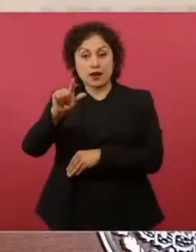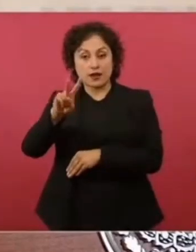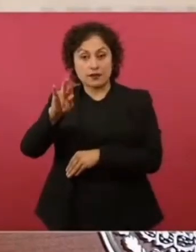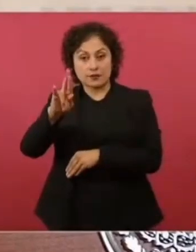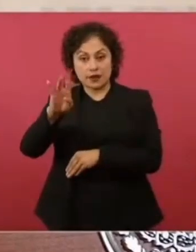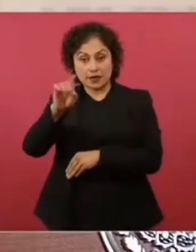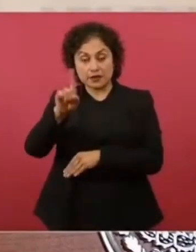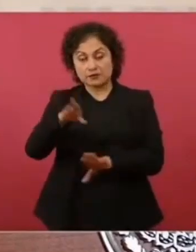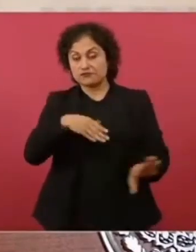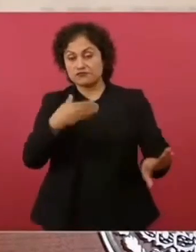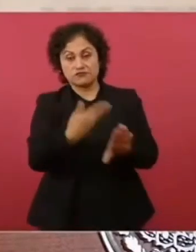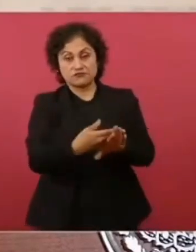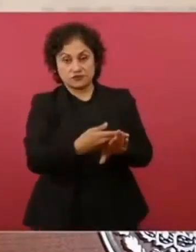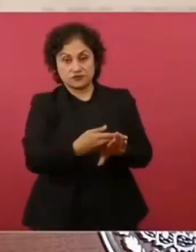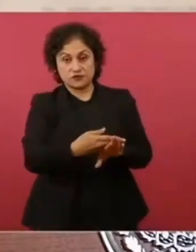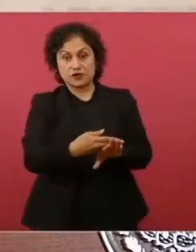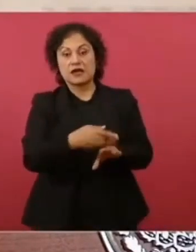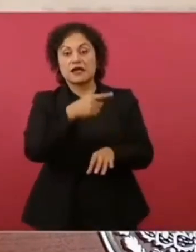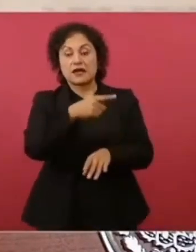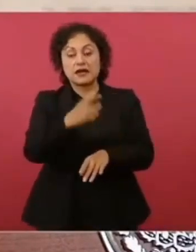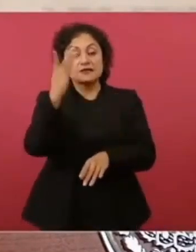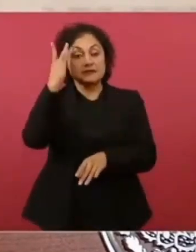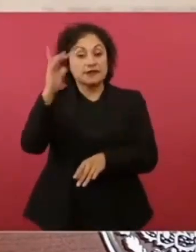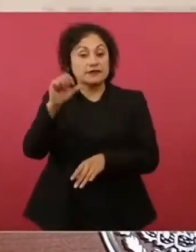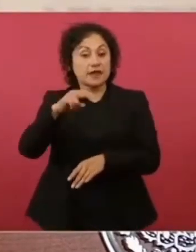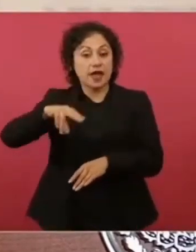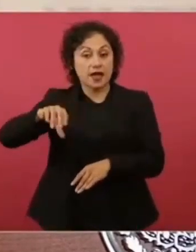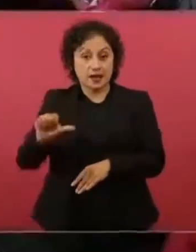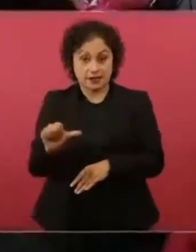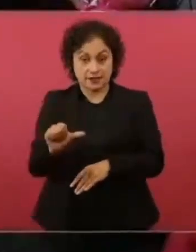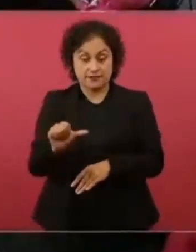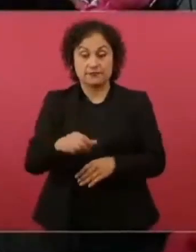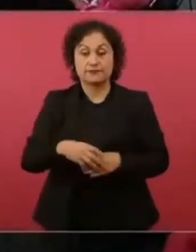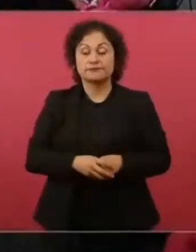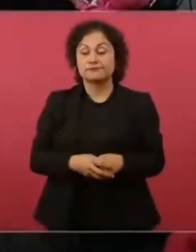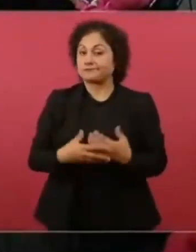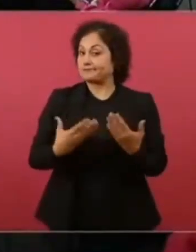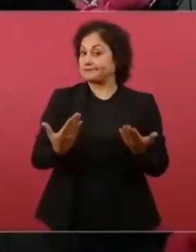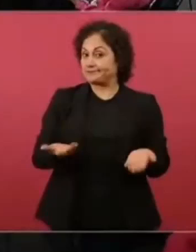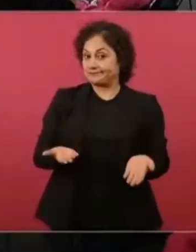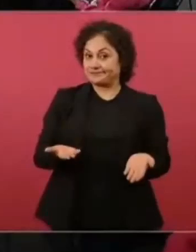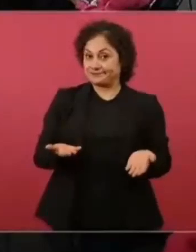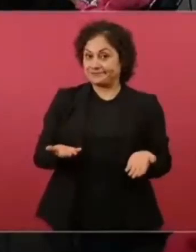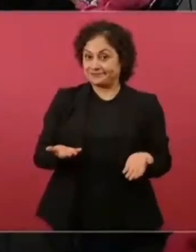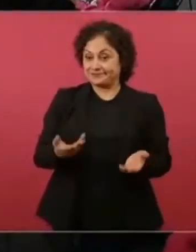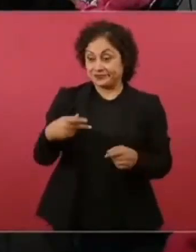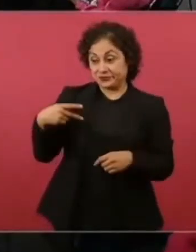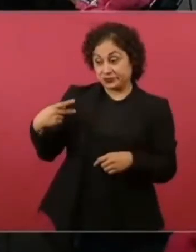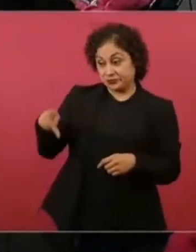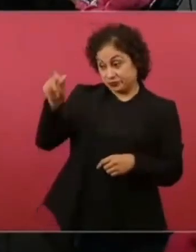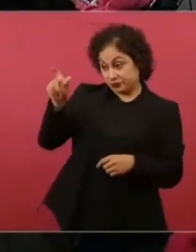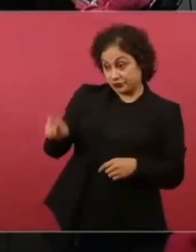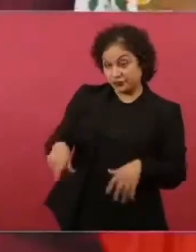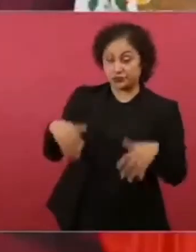o de la tiranía santanista entonces venía